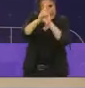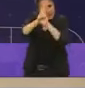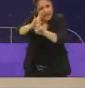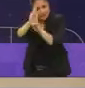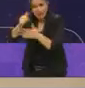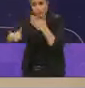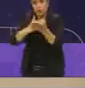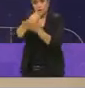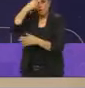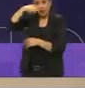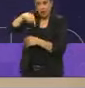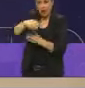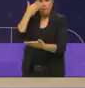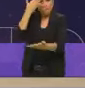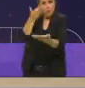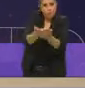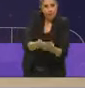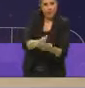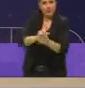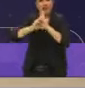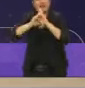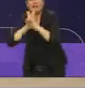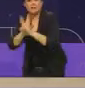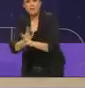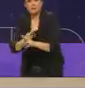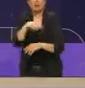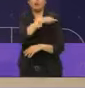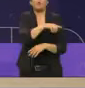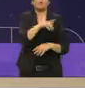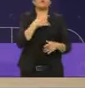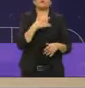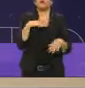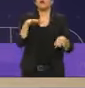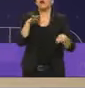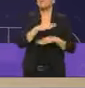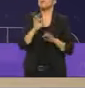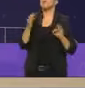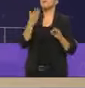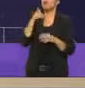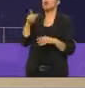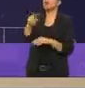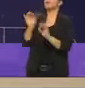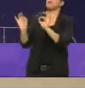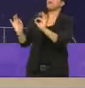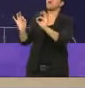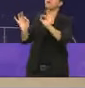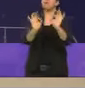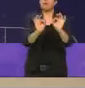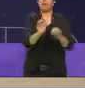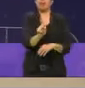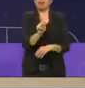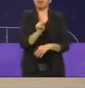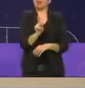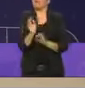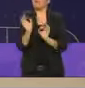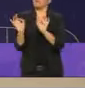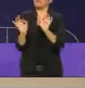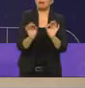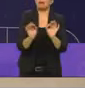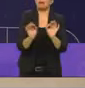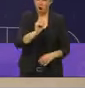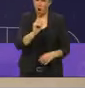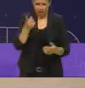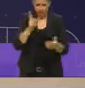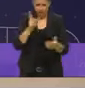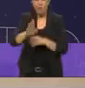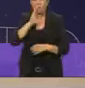merece propuestas y respuestas no conformarnos con lo que tenemos como si todo estuviera bien y pues no decir que todo